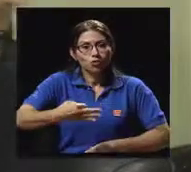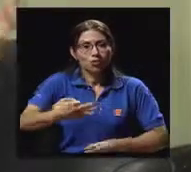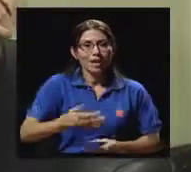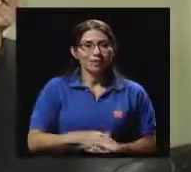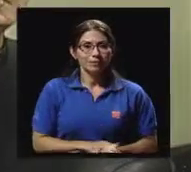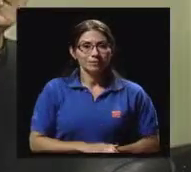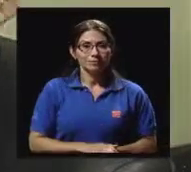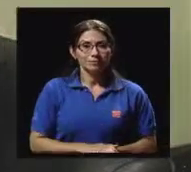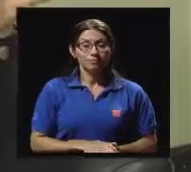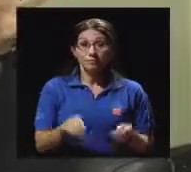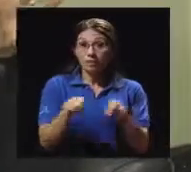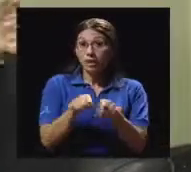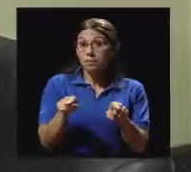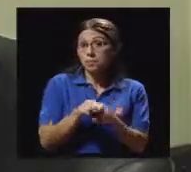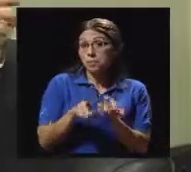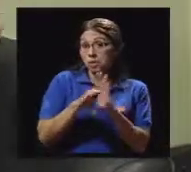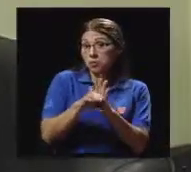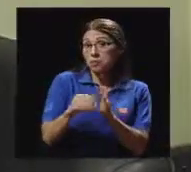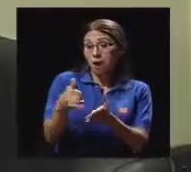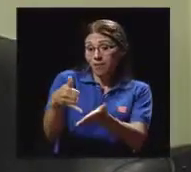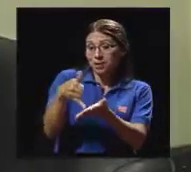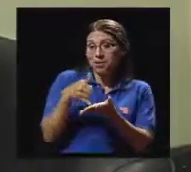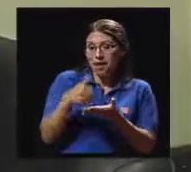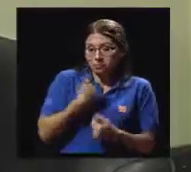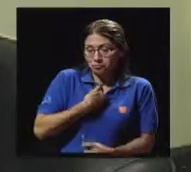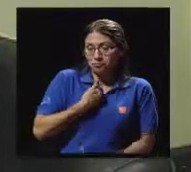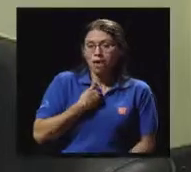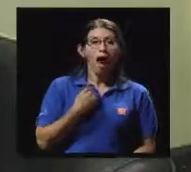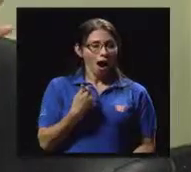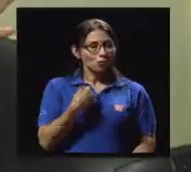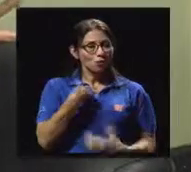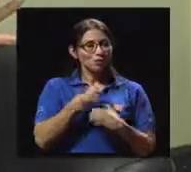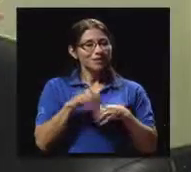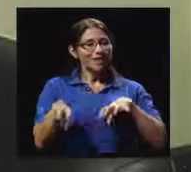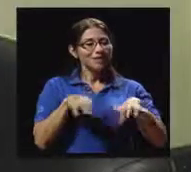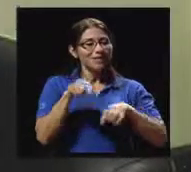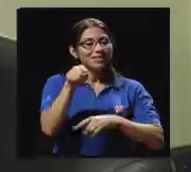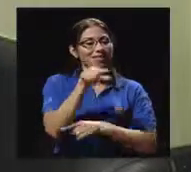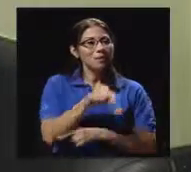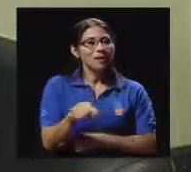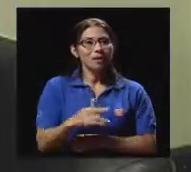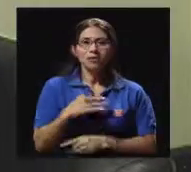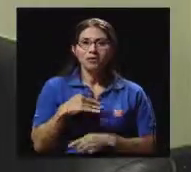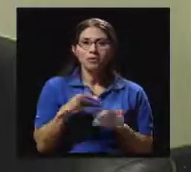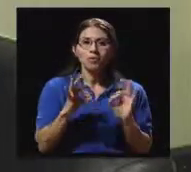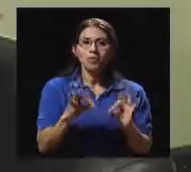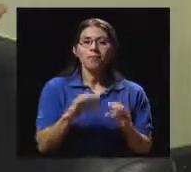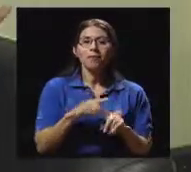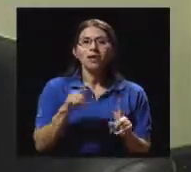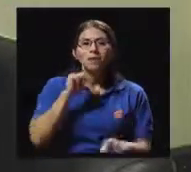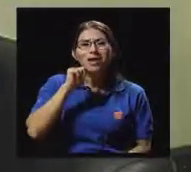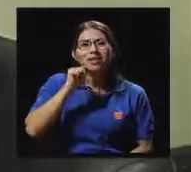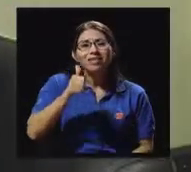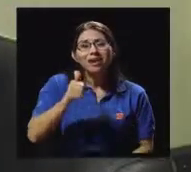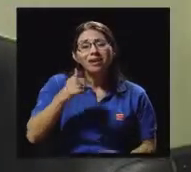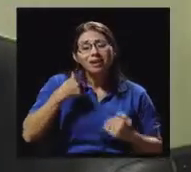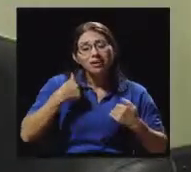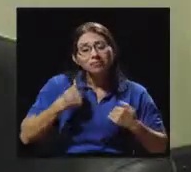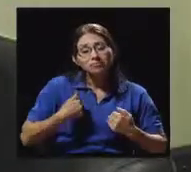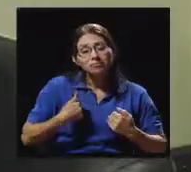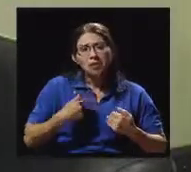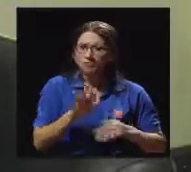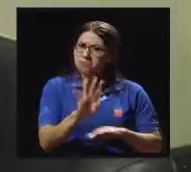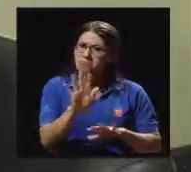A premiarnos. Bueno, hicimos actividad esta semana y me siento muy bien, pero mañana, ay, amanecí cansada, no, voy a darme un chance.